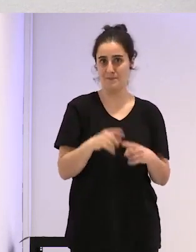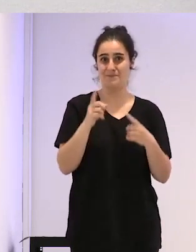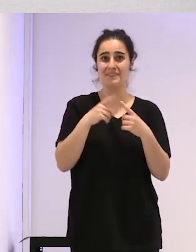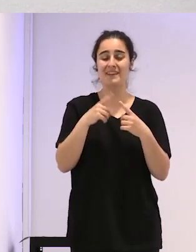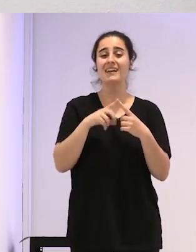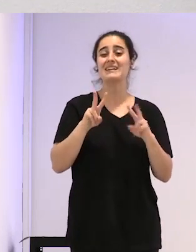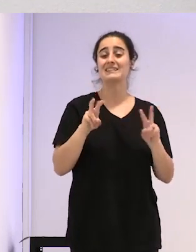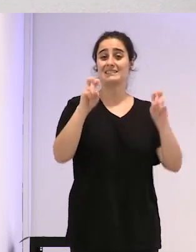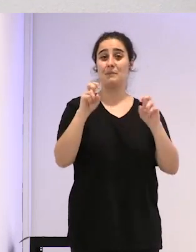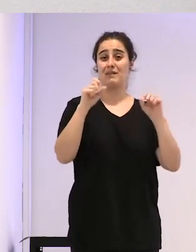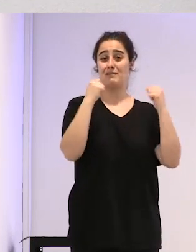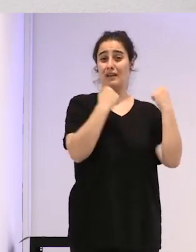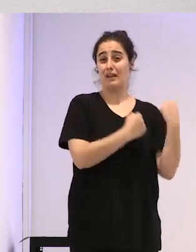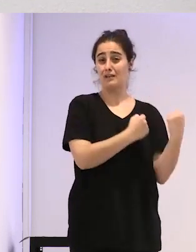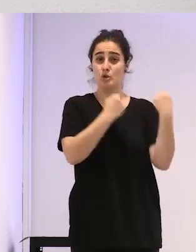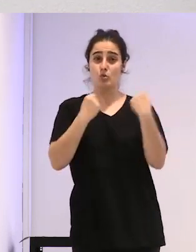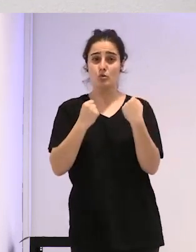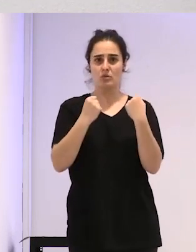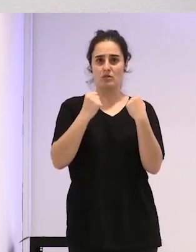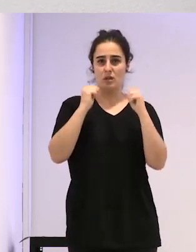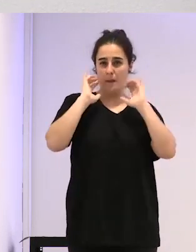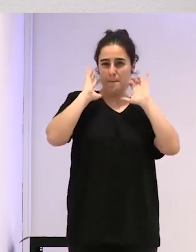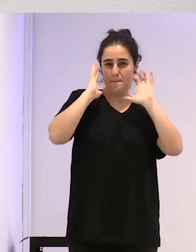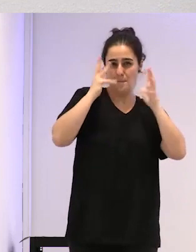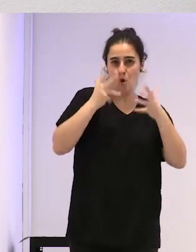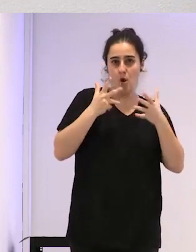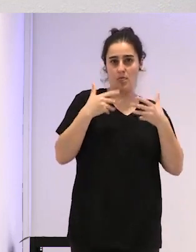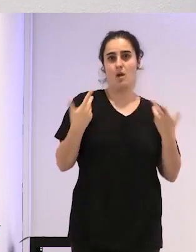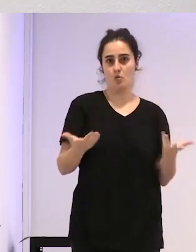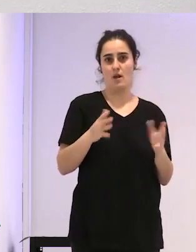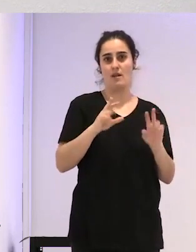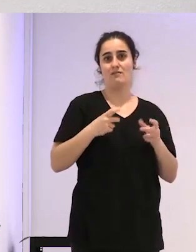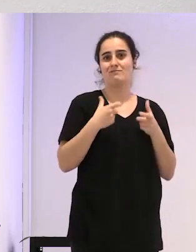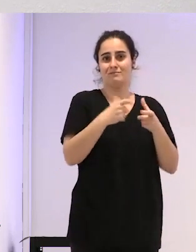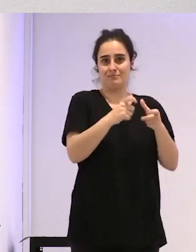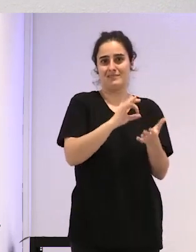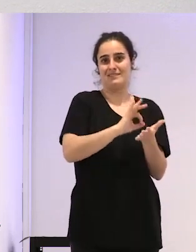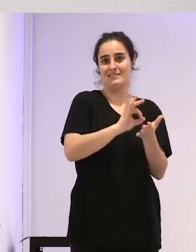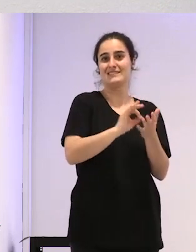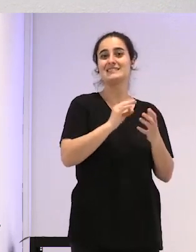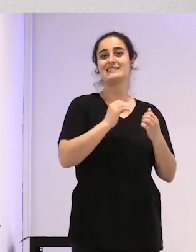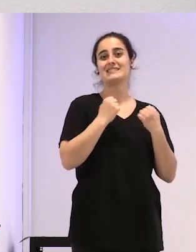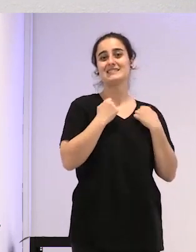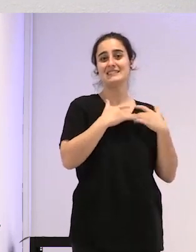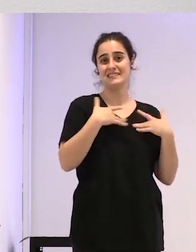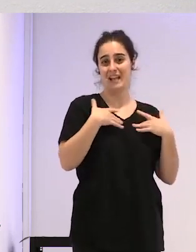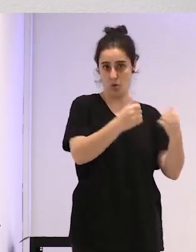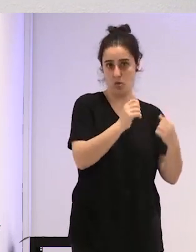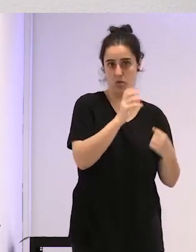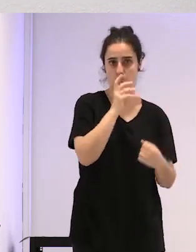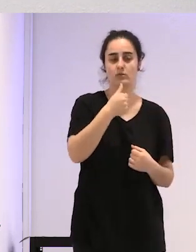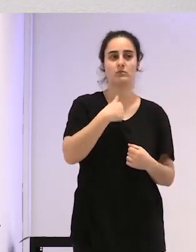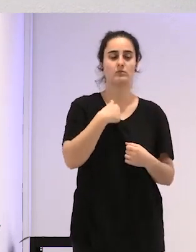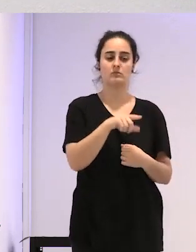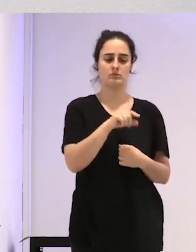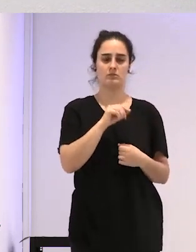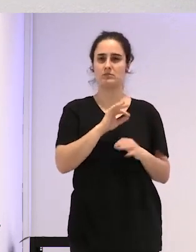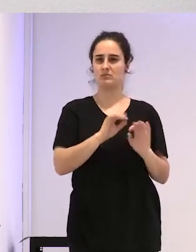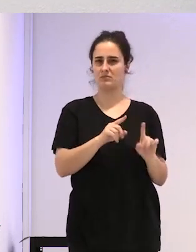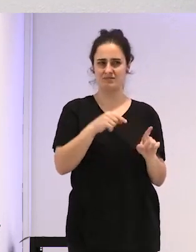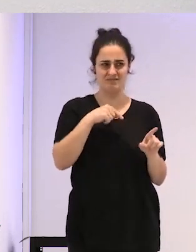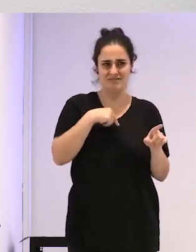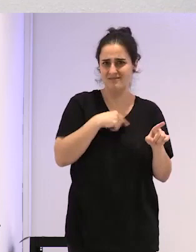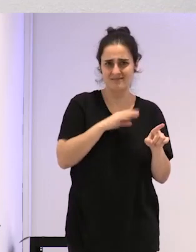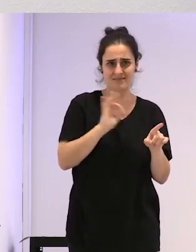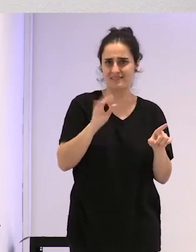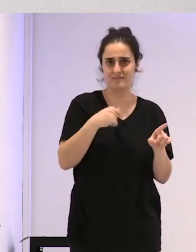violencia institucional que había desde los servicios de salud. Y por lo tanto, rápidamente yo decidí que aquello, yo no